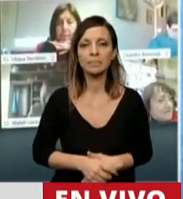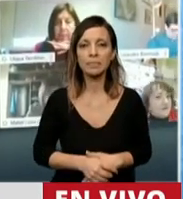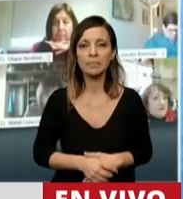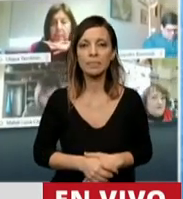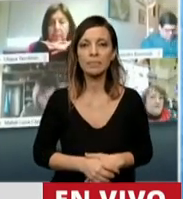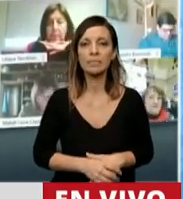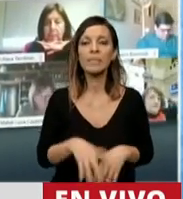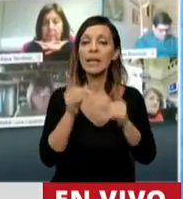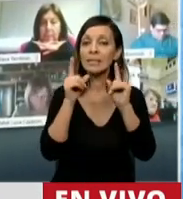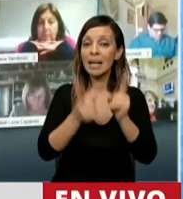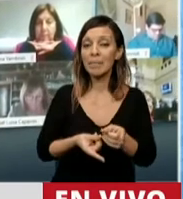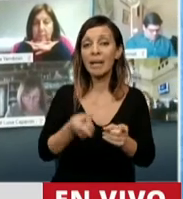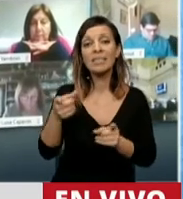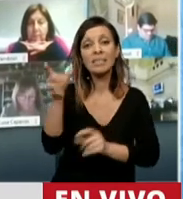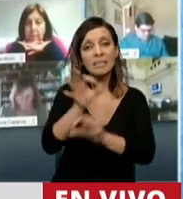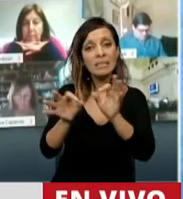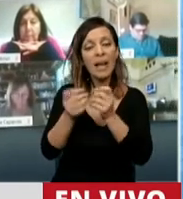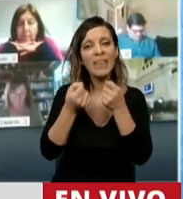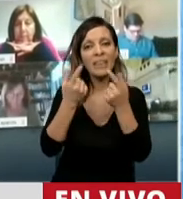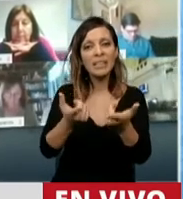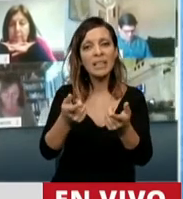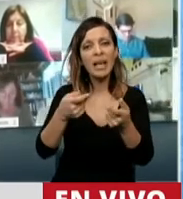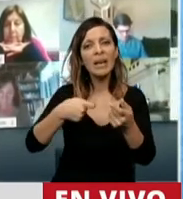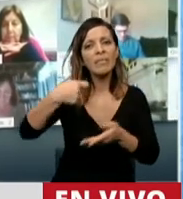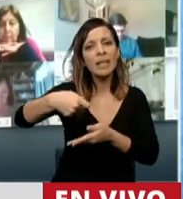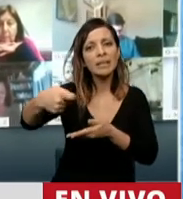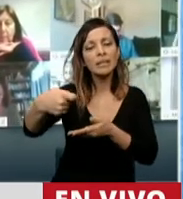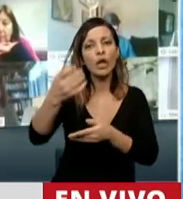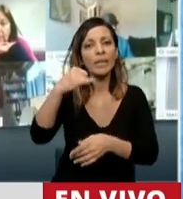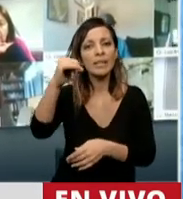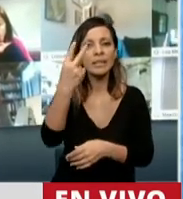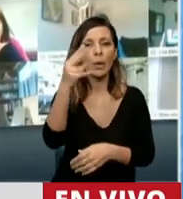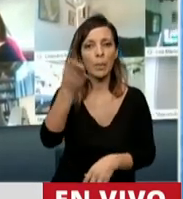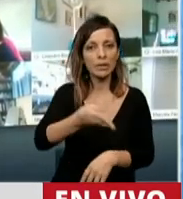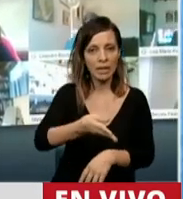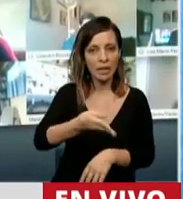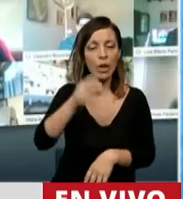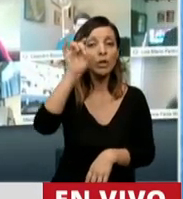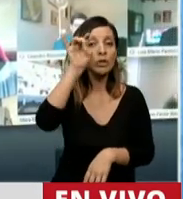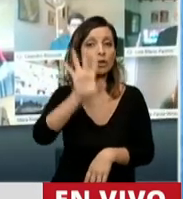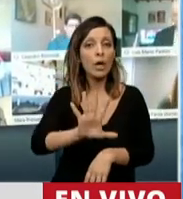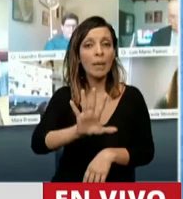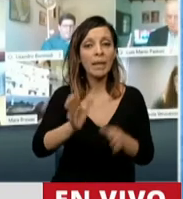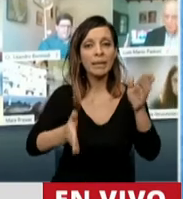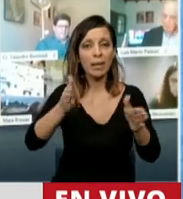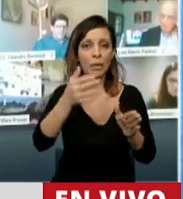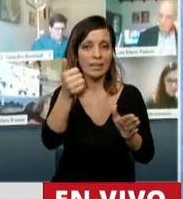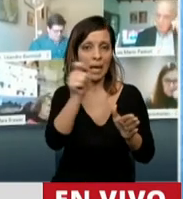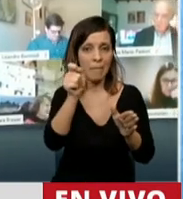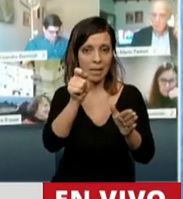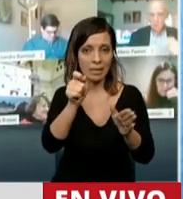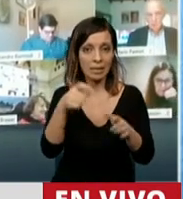Porque aplica también la financiación del plan de una tasa fija del 2% solamente por los primeros seis meses.